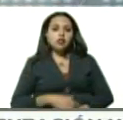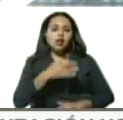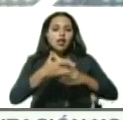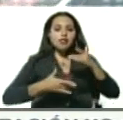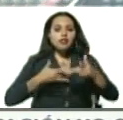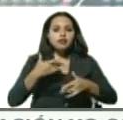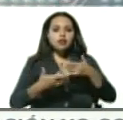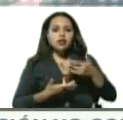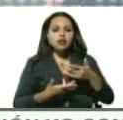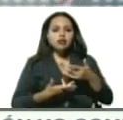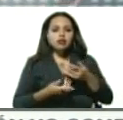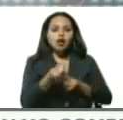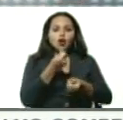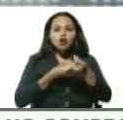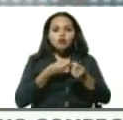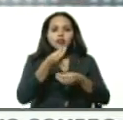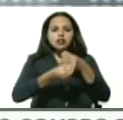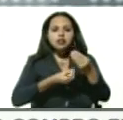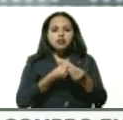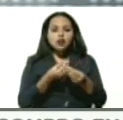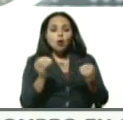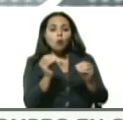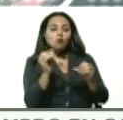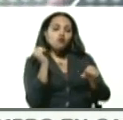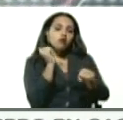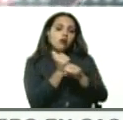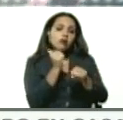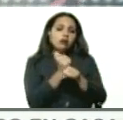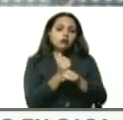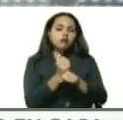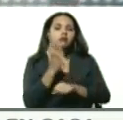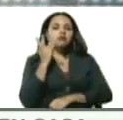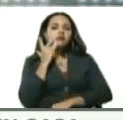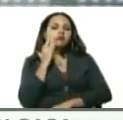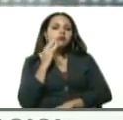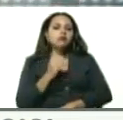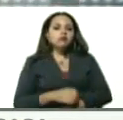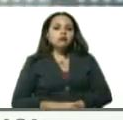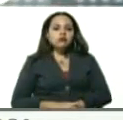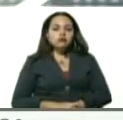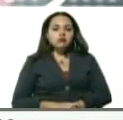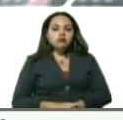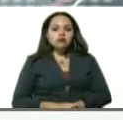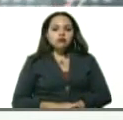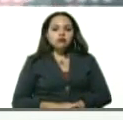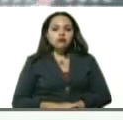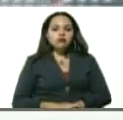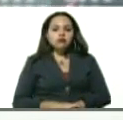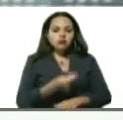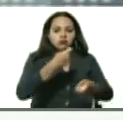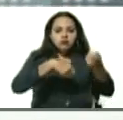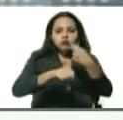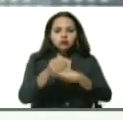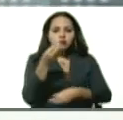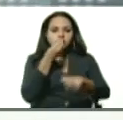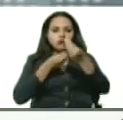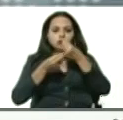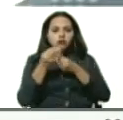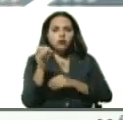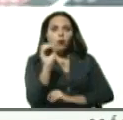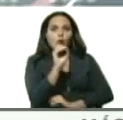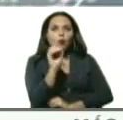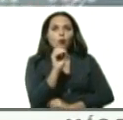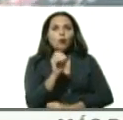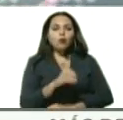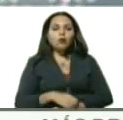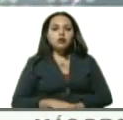económica que realizan, si trabajan en materia relacionada con expendio de alimentos, con expendio